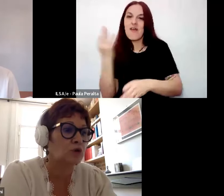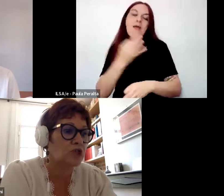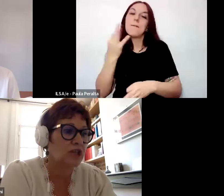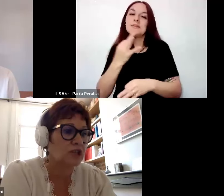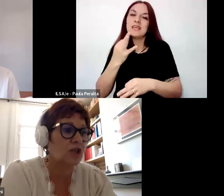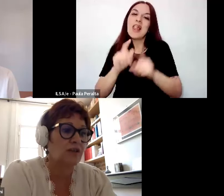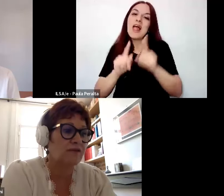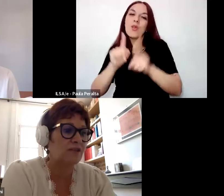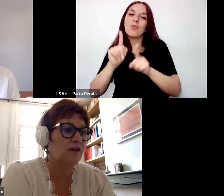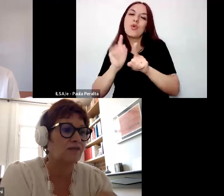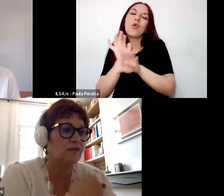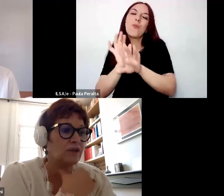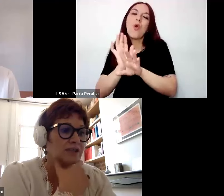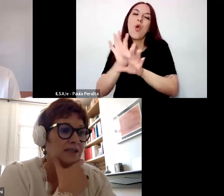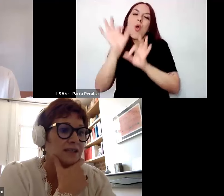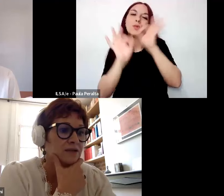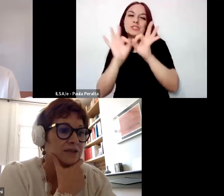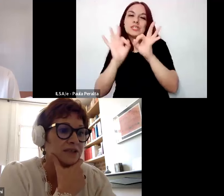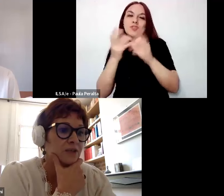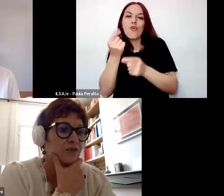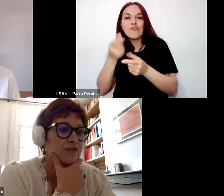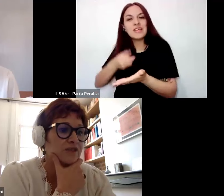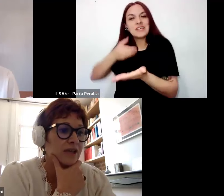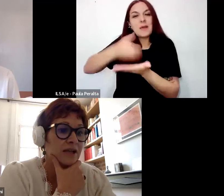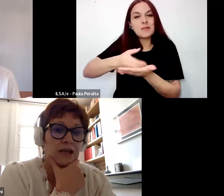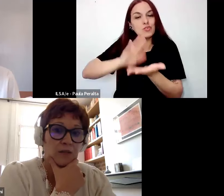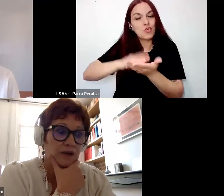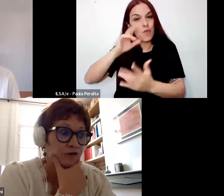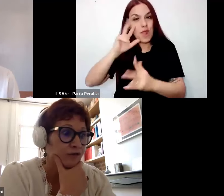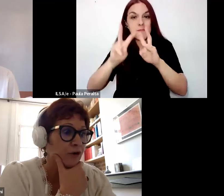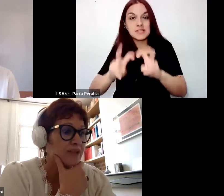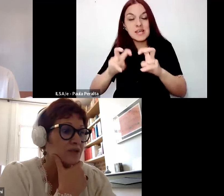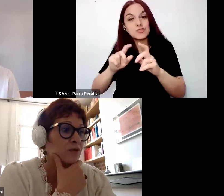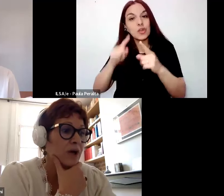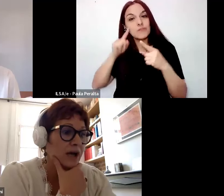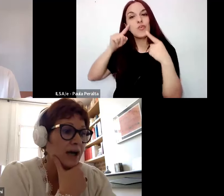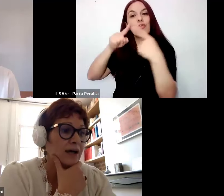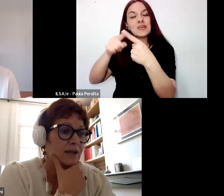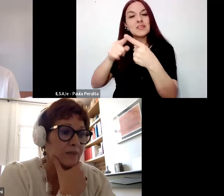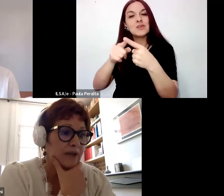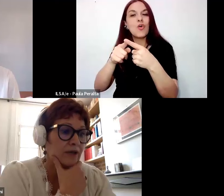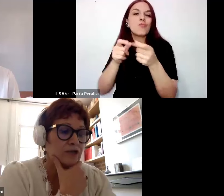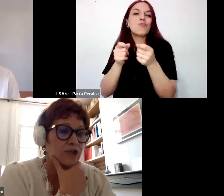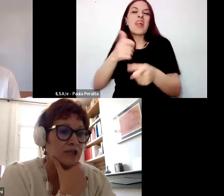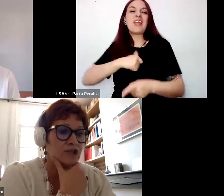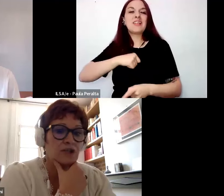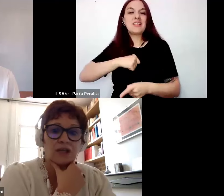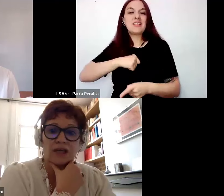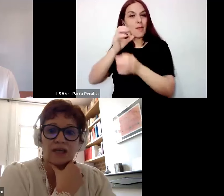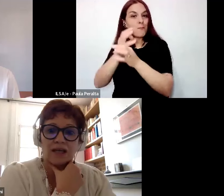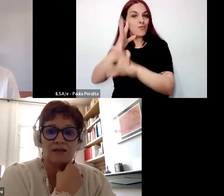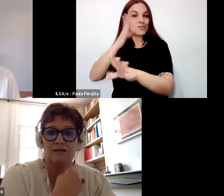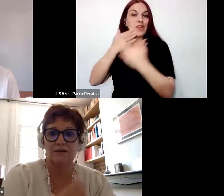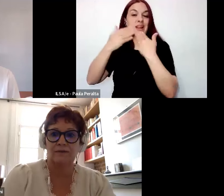llamadas a proyectos y financiamientos de investigaciones que buscan favorecer la identidad profesional por medio de una